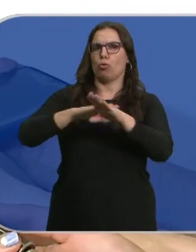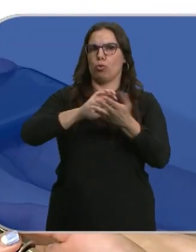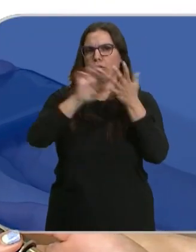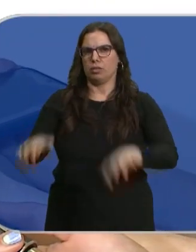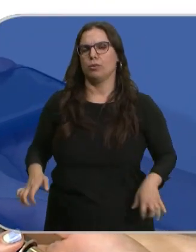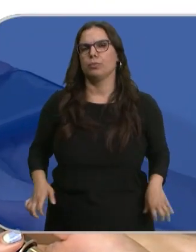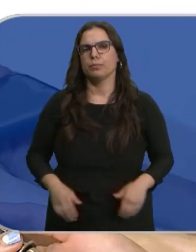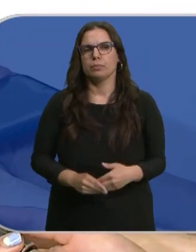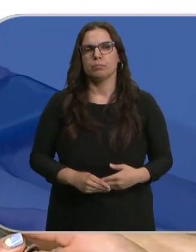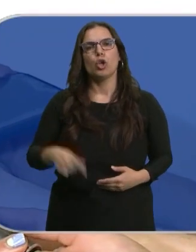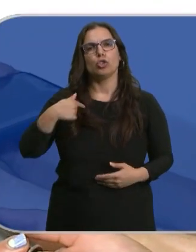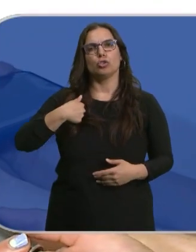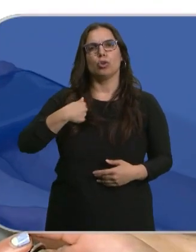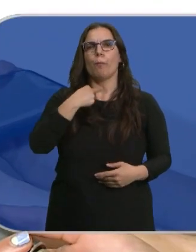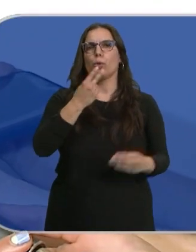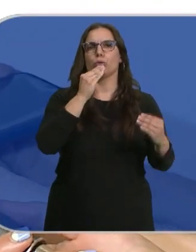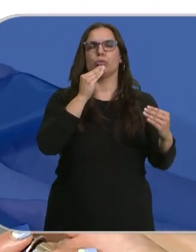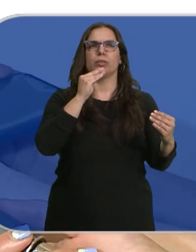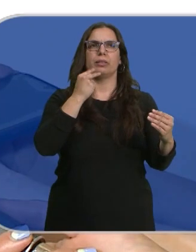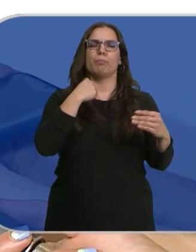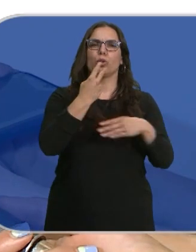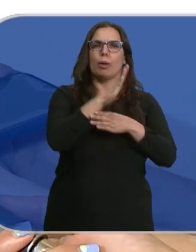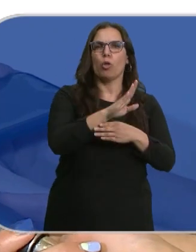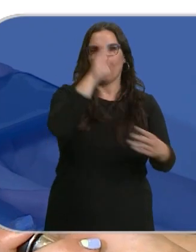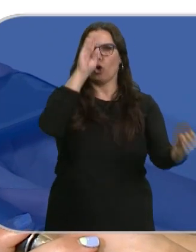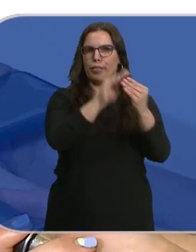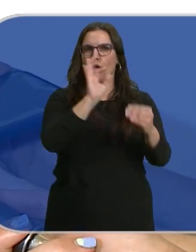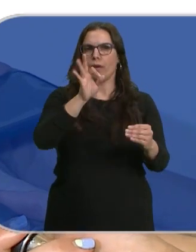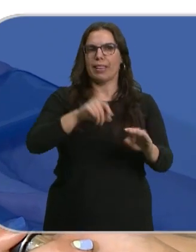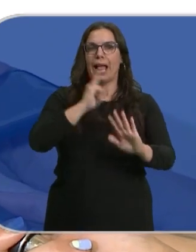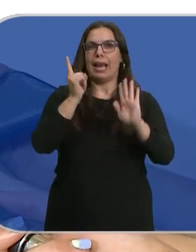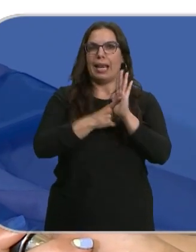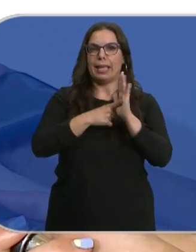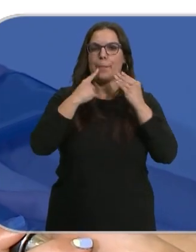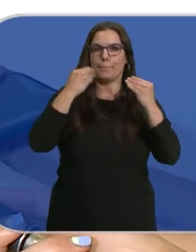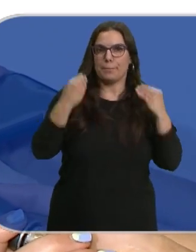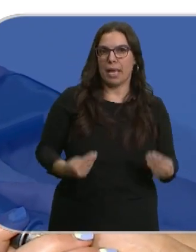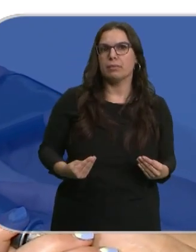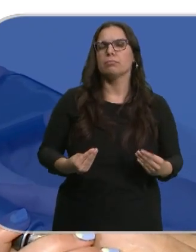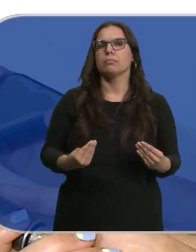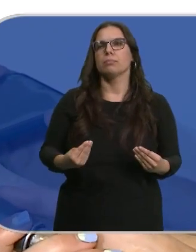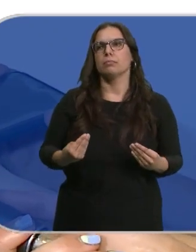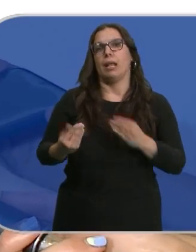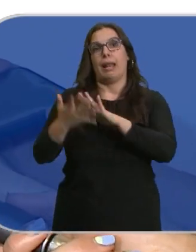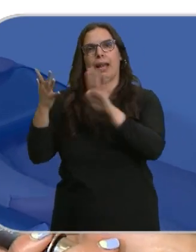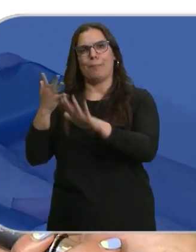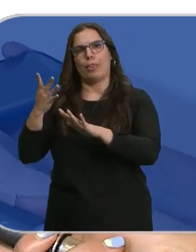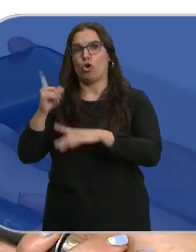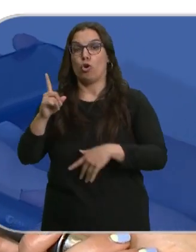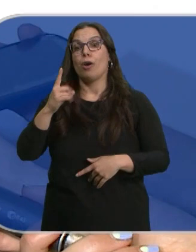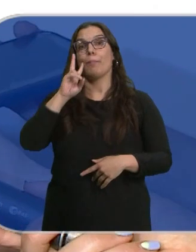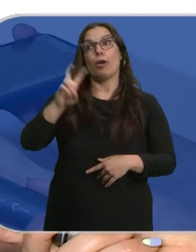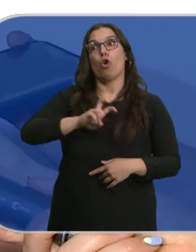Yo coincido con el portavoz en que es mejor tener leyes buenas que tener leyes rápido. Hemos visto otras coaliciones que por